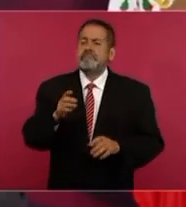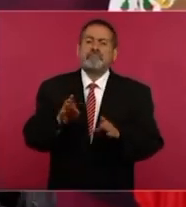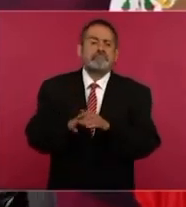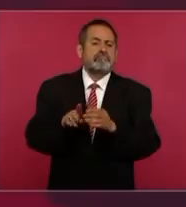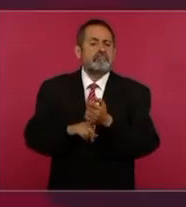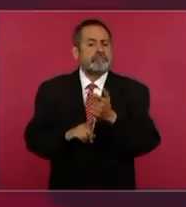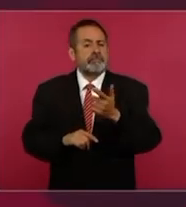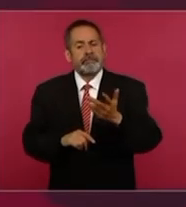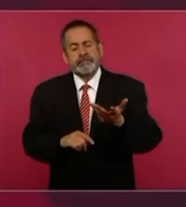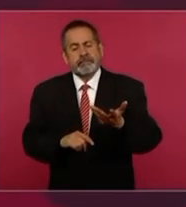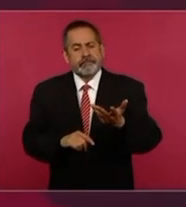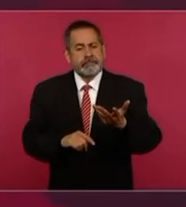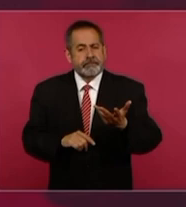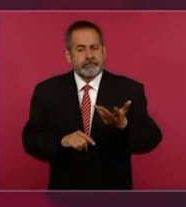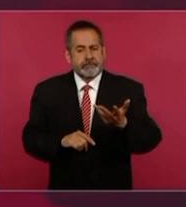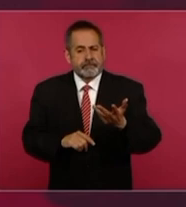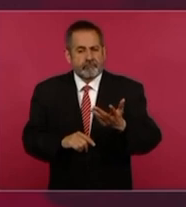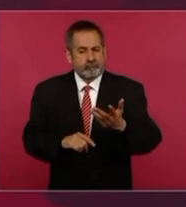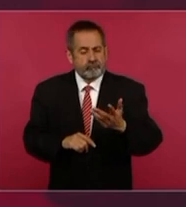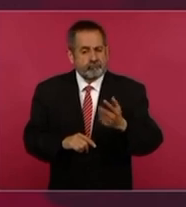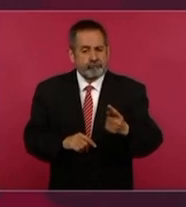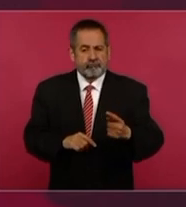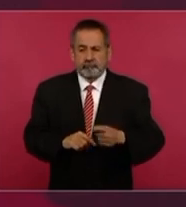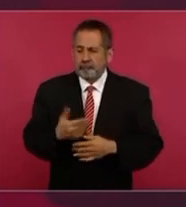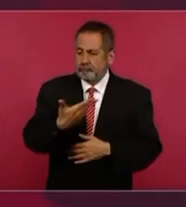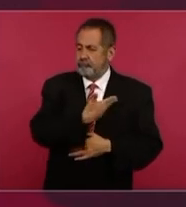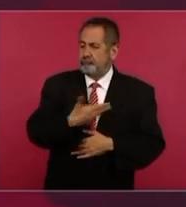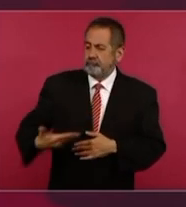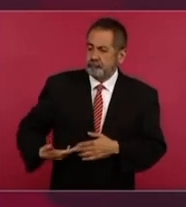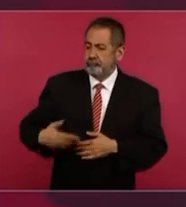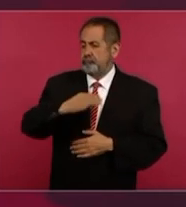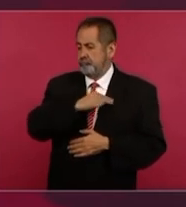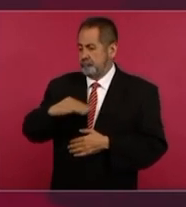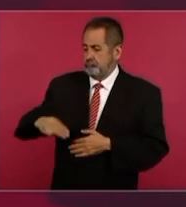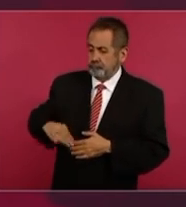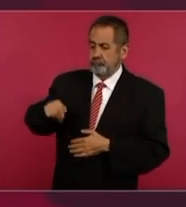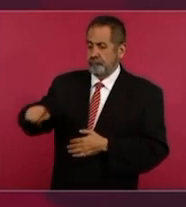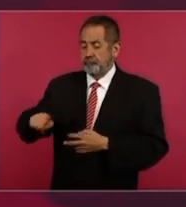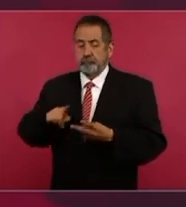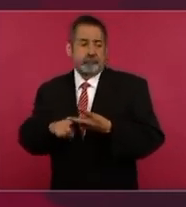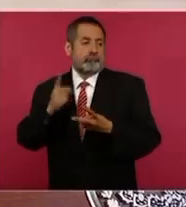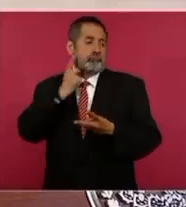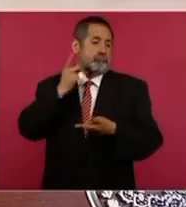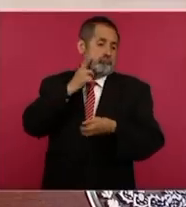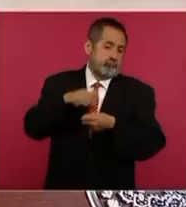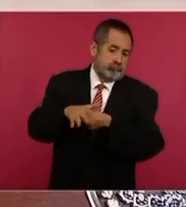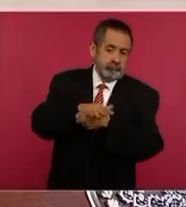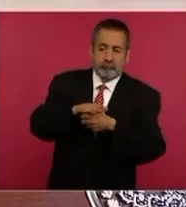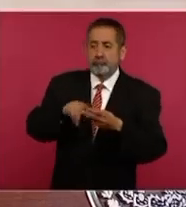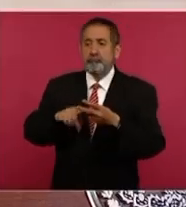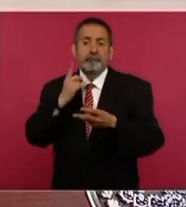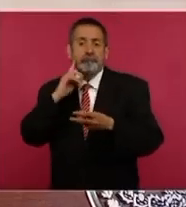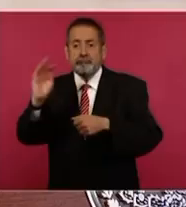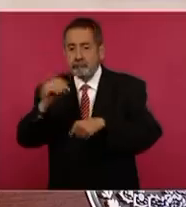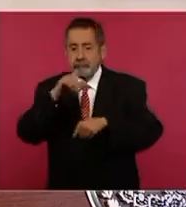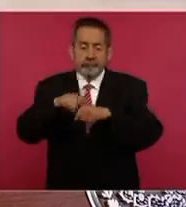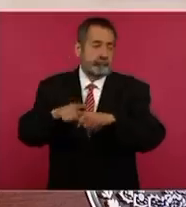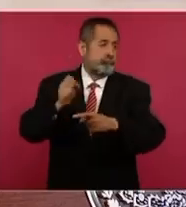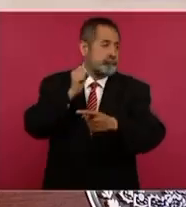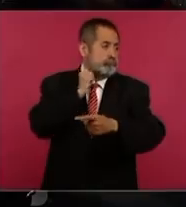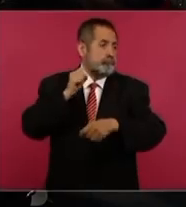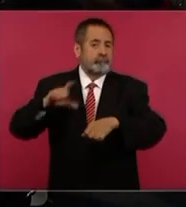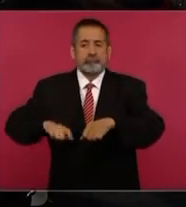ser presidente municipal, diputado local, diputado federal, senador,